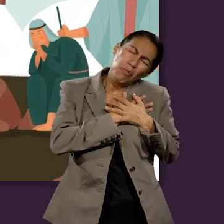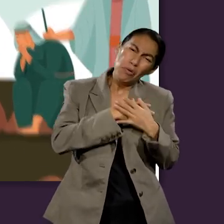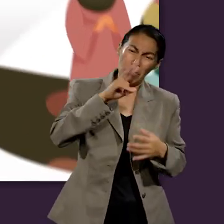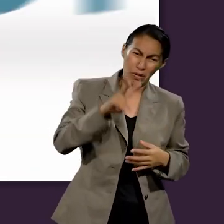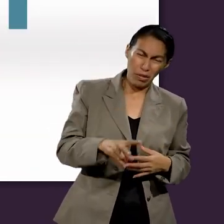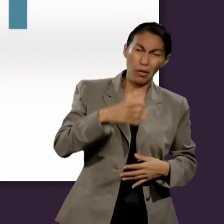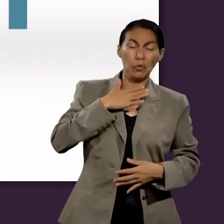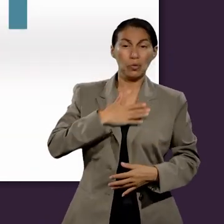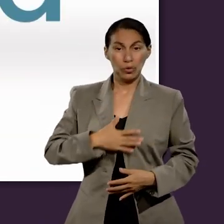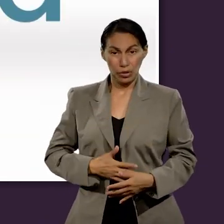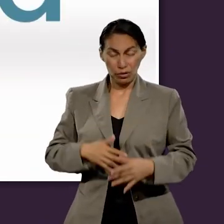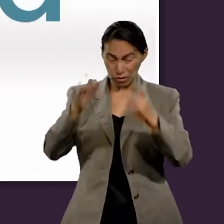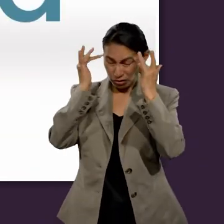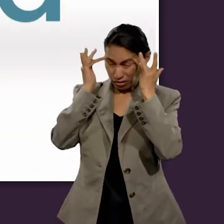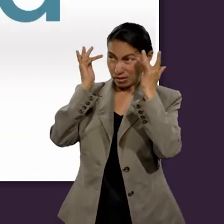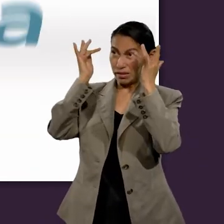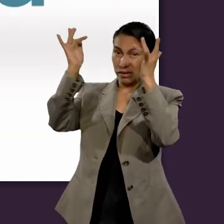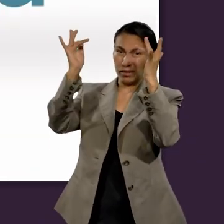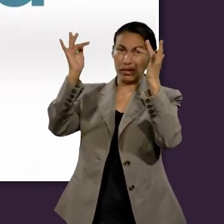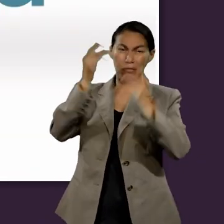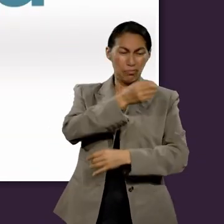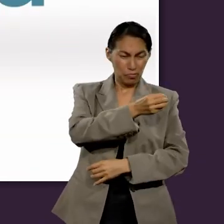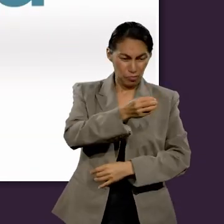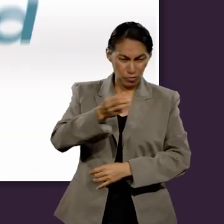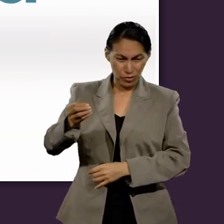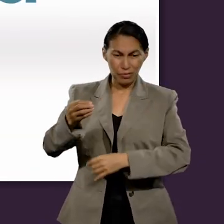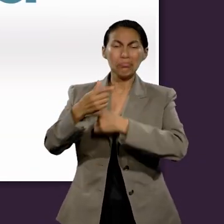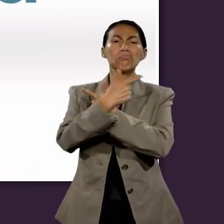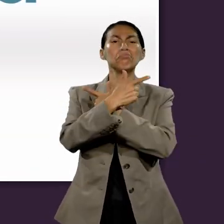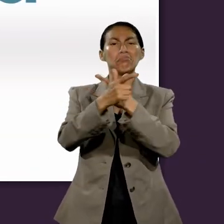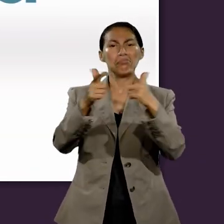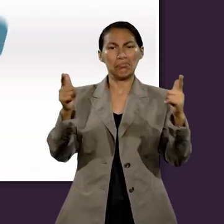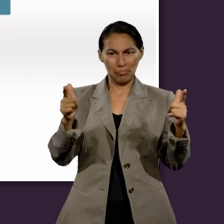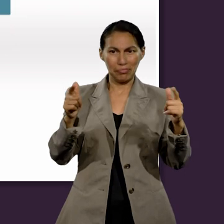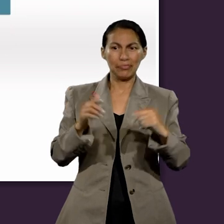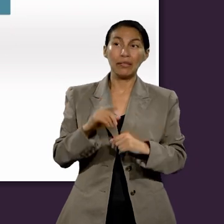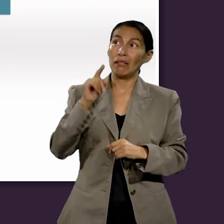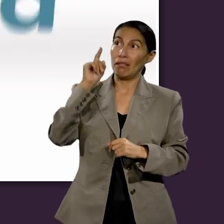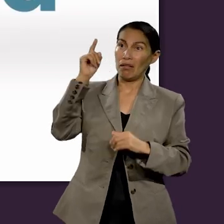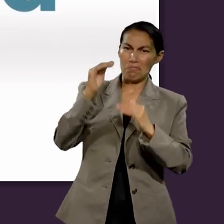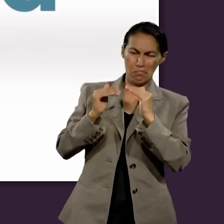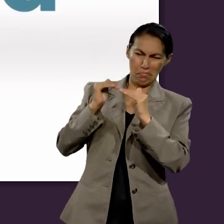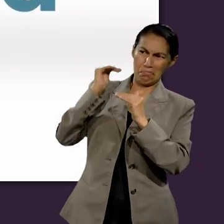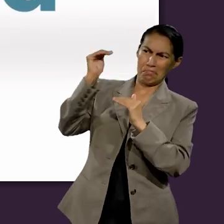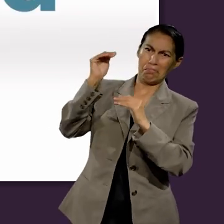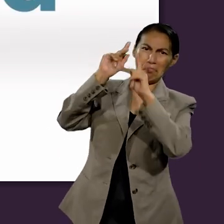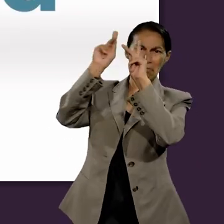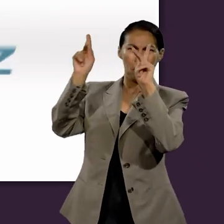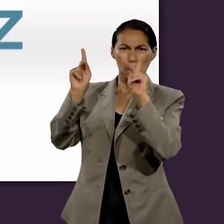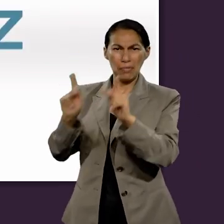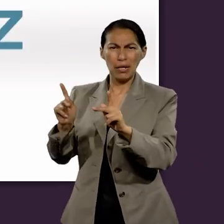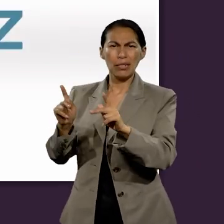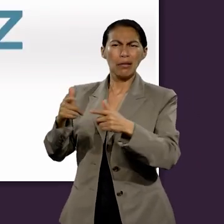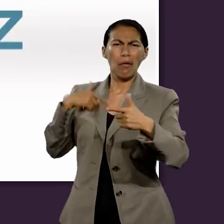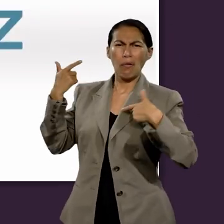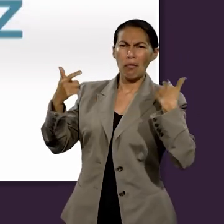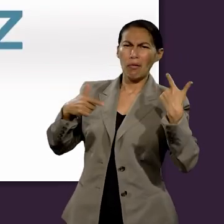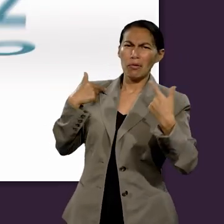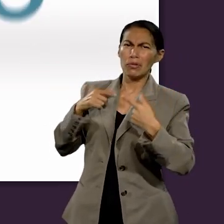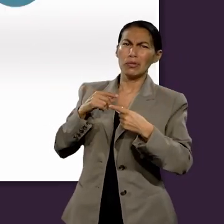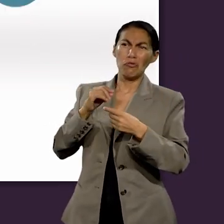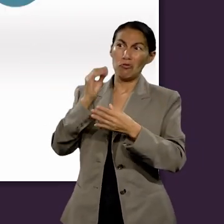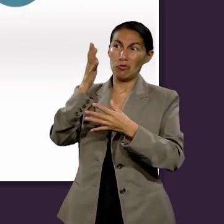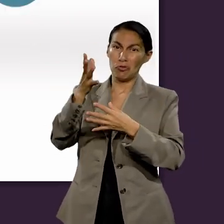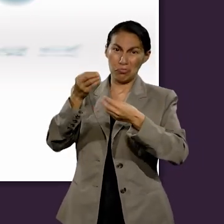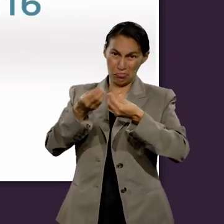es el Dios de amor, verdad, justicia, santidad, orden y libertad. Y el garante de la